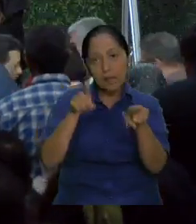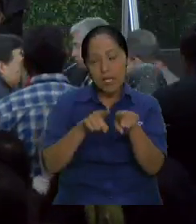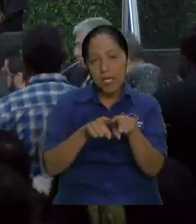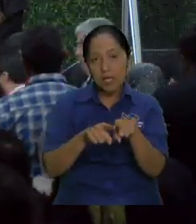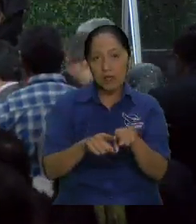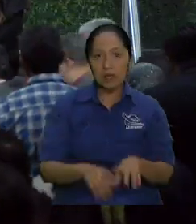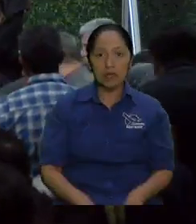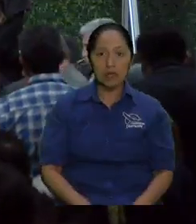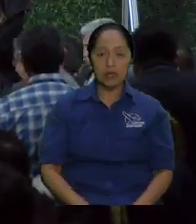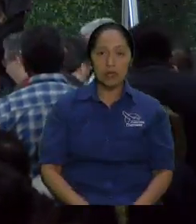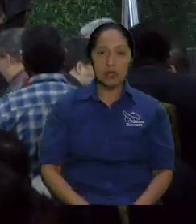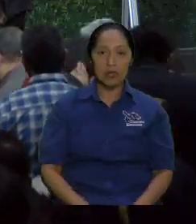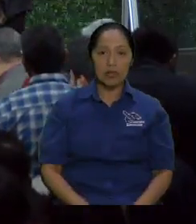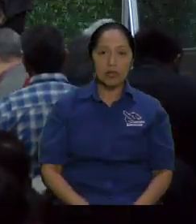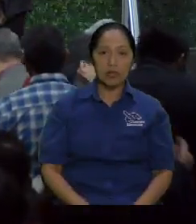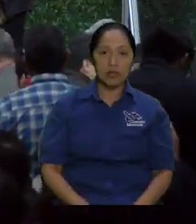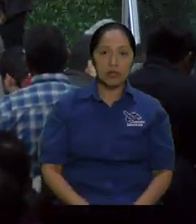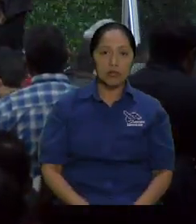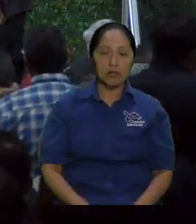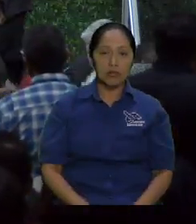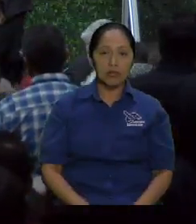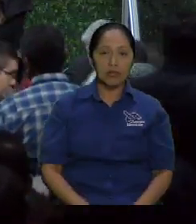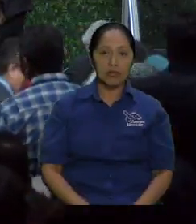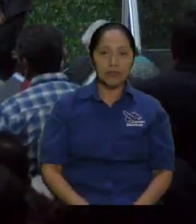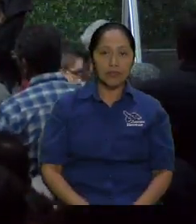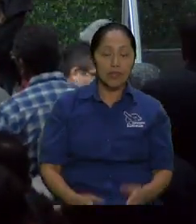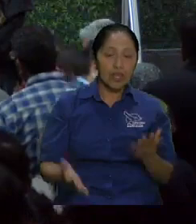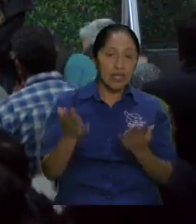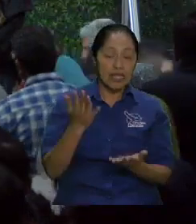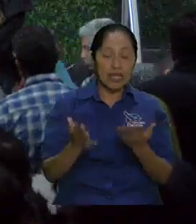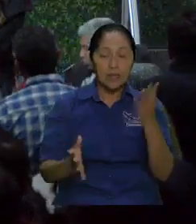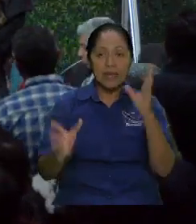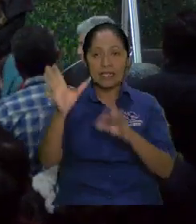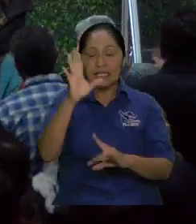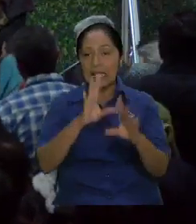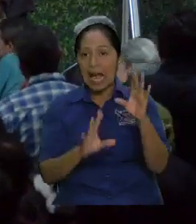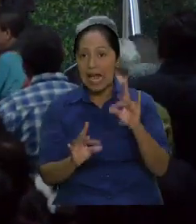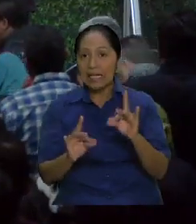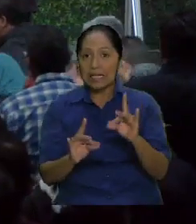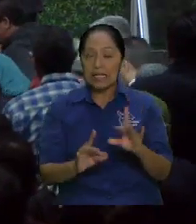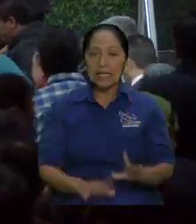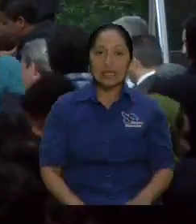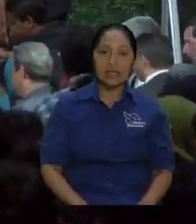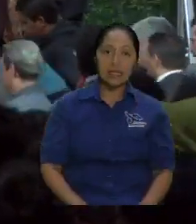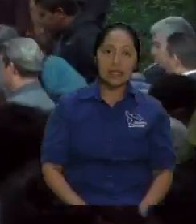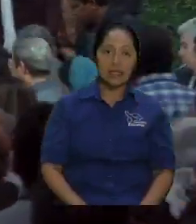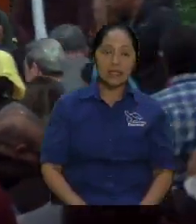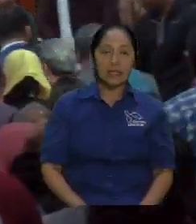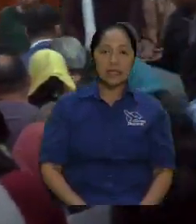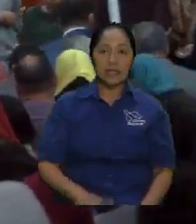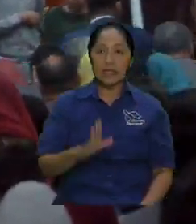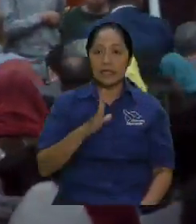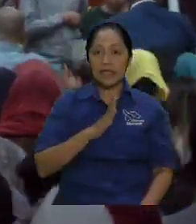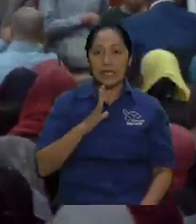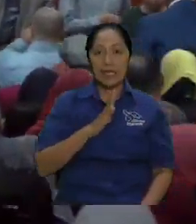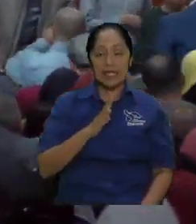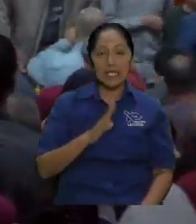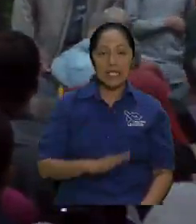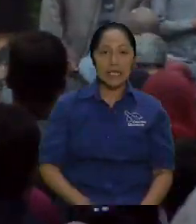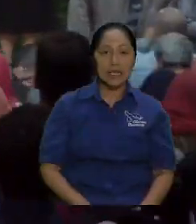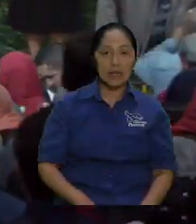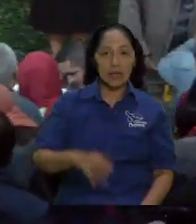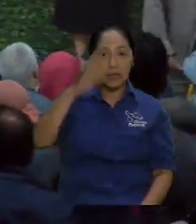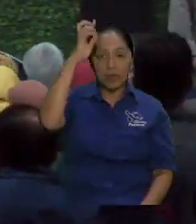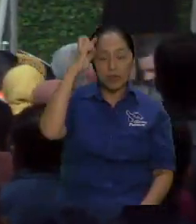pero no los vamos a enviar con las manos vacías sea mucho sea